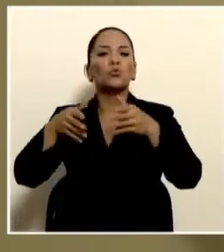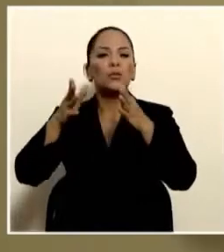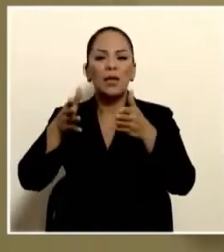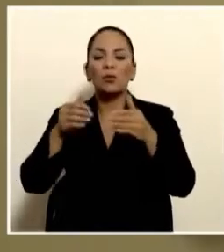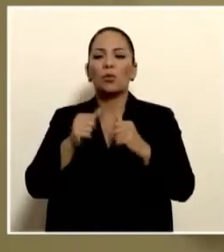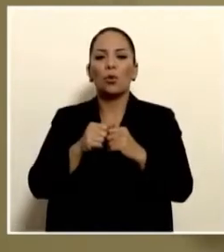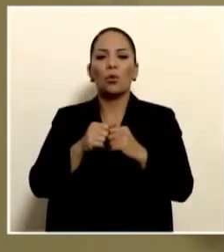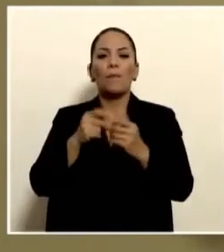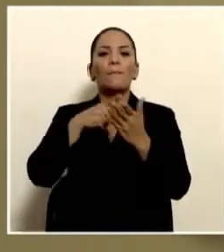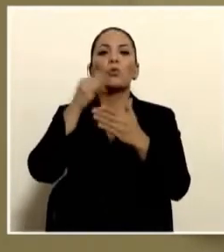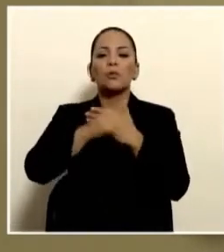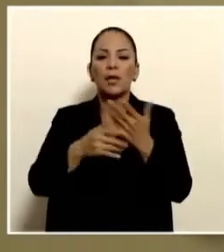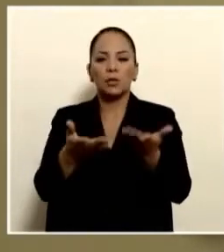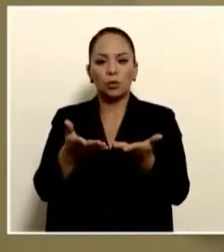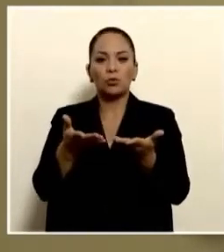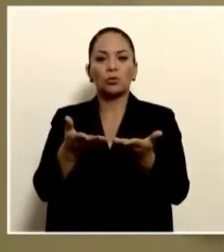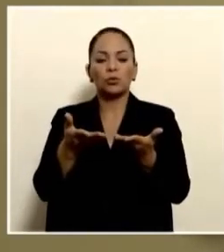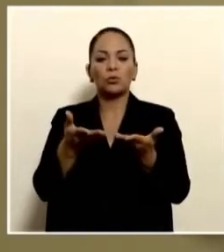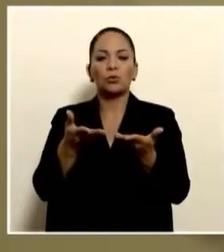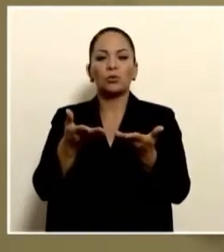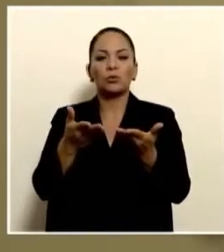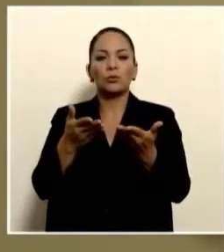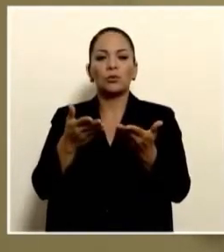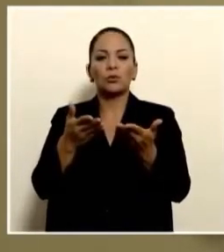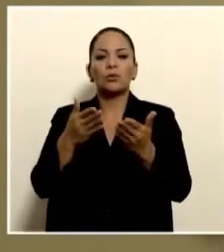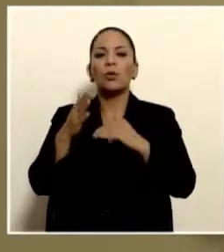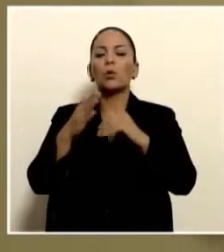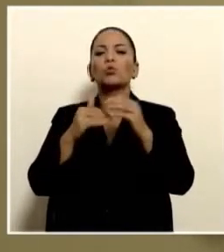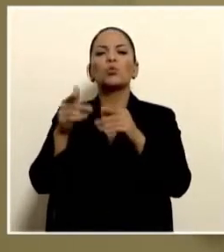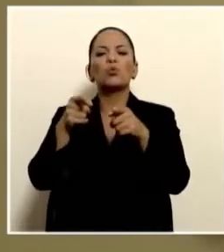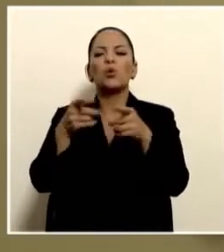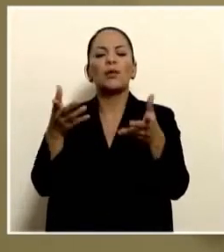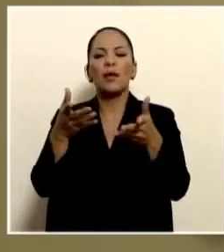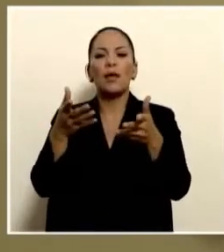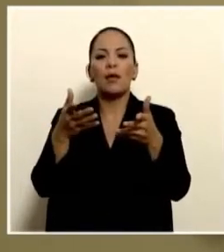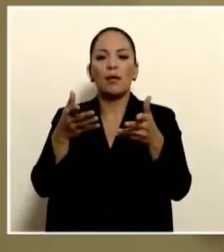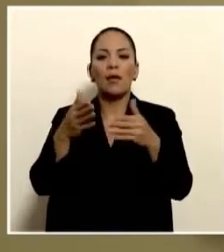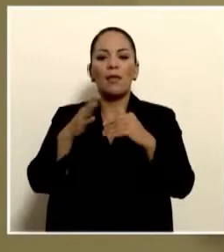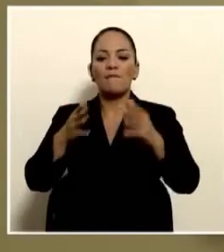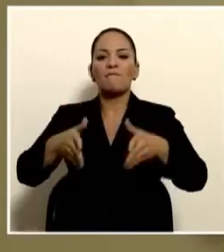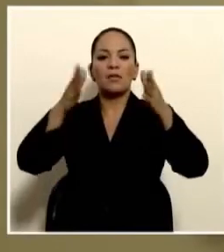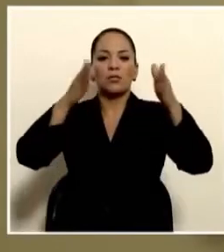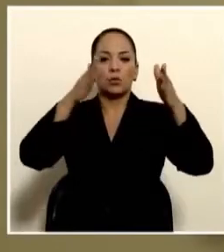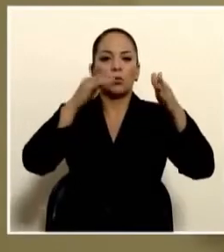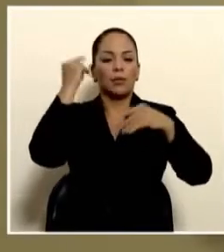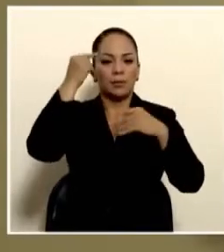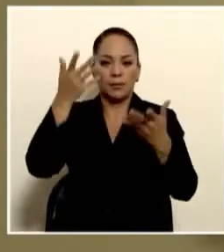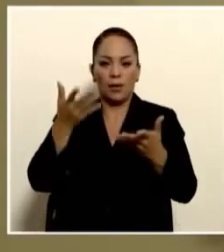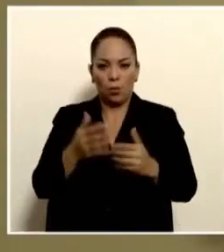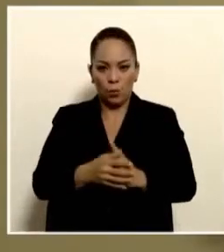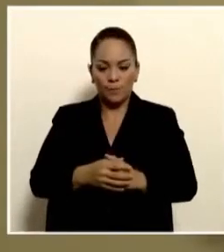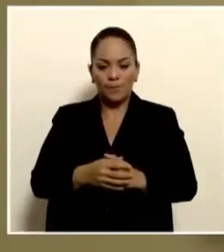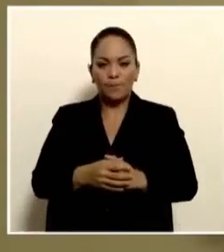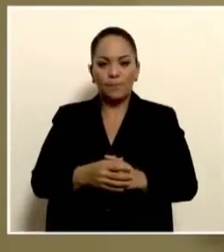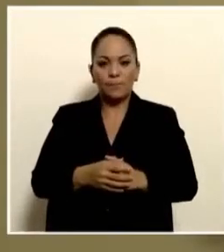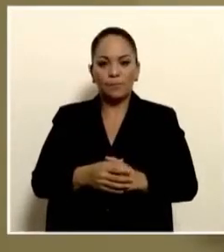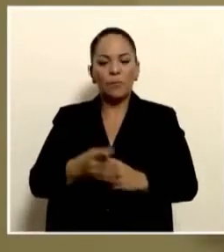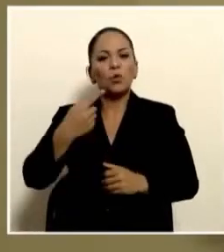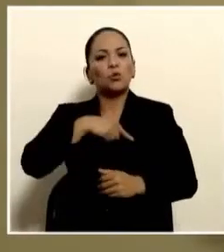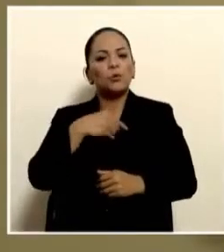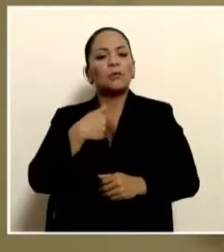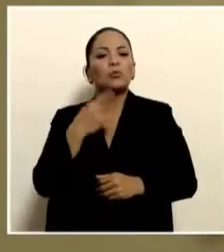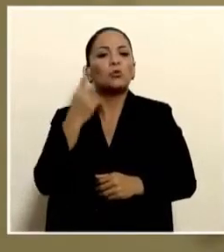los proyectos de construcción de edificios del Estado. Tenemos un